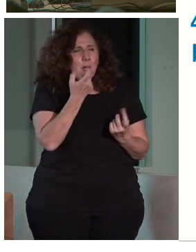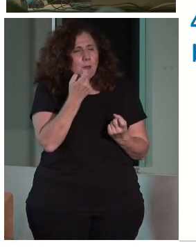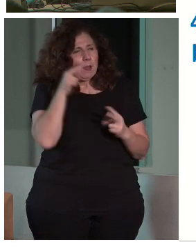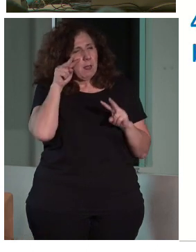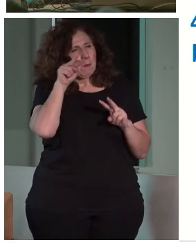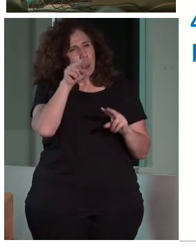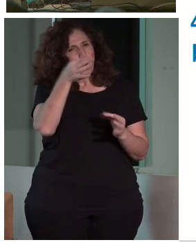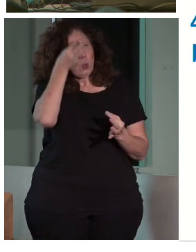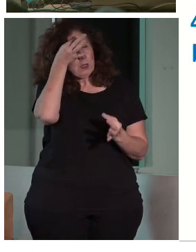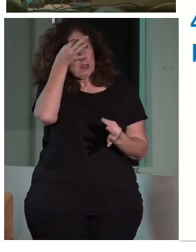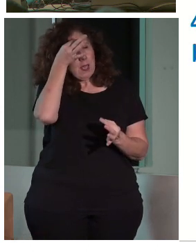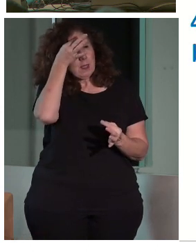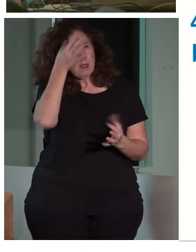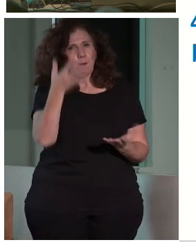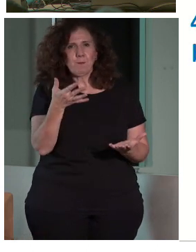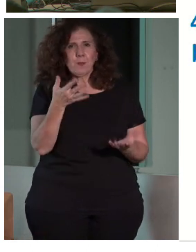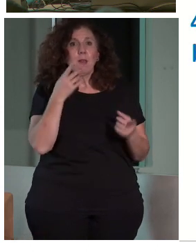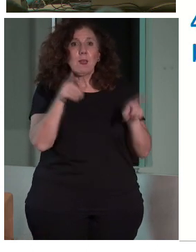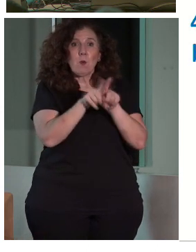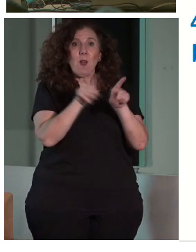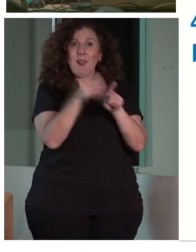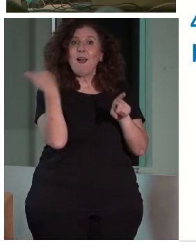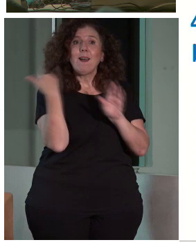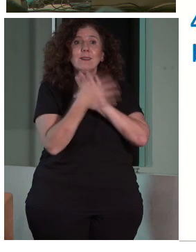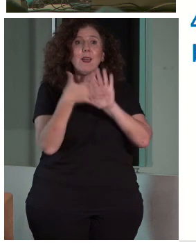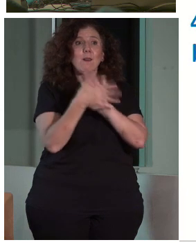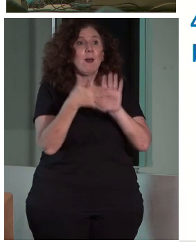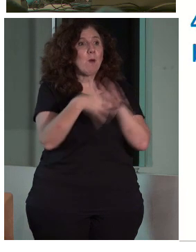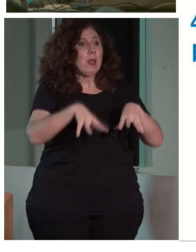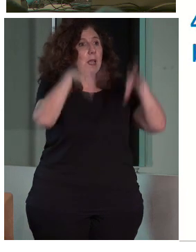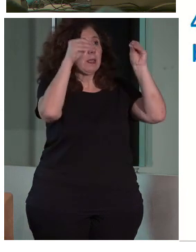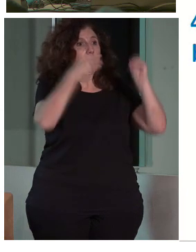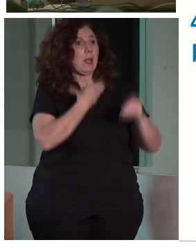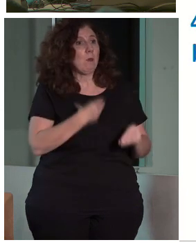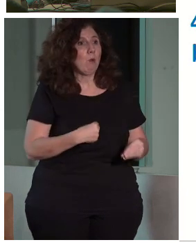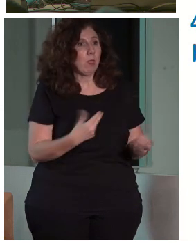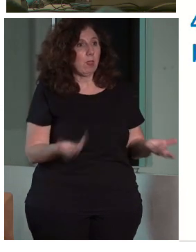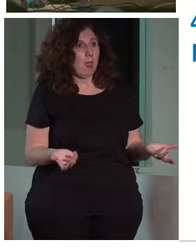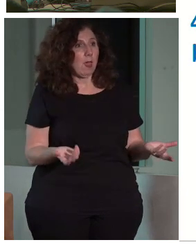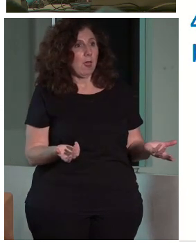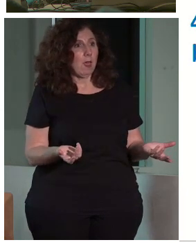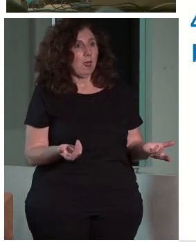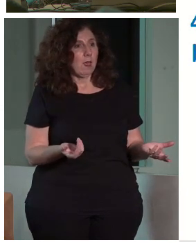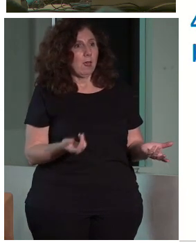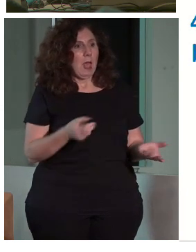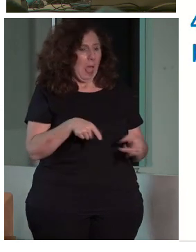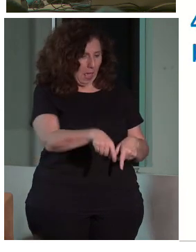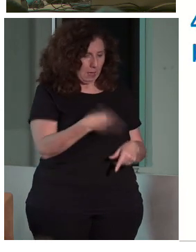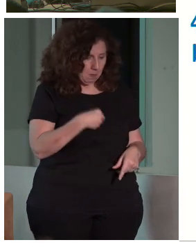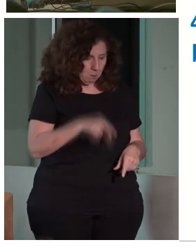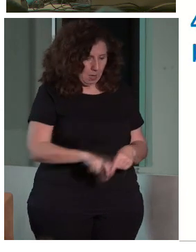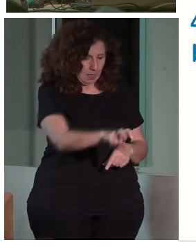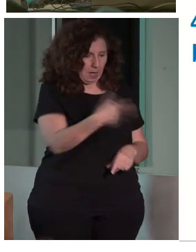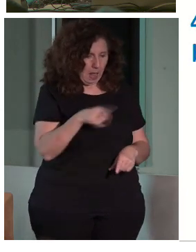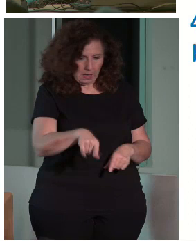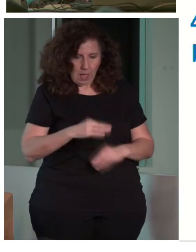en lo que os contaba antes de la Catedral de Murcia, en ese enfoque a veces vamos visitando… Aquí está la escalera, aquí tenemos